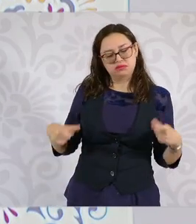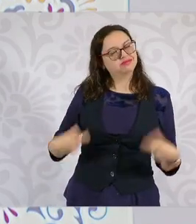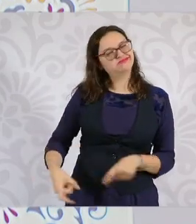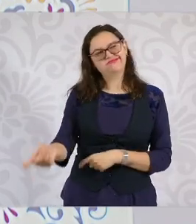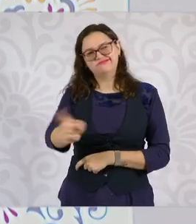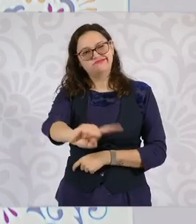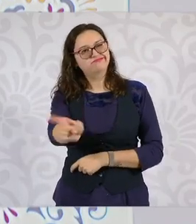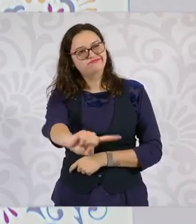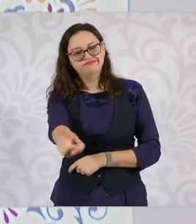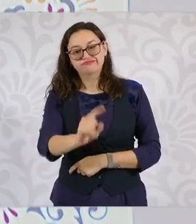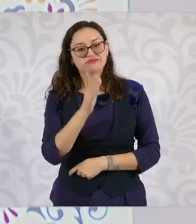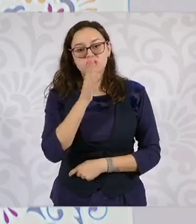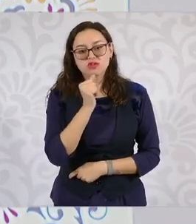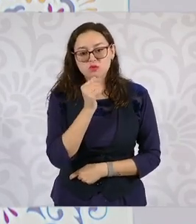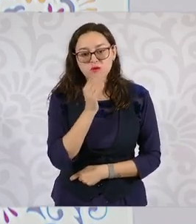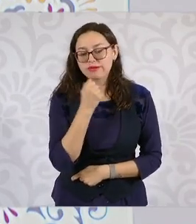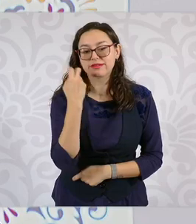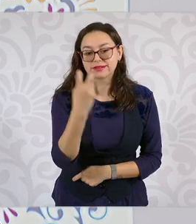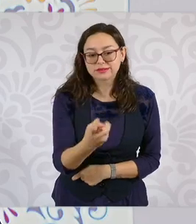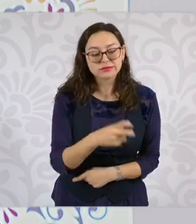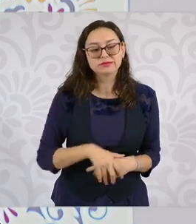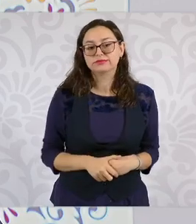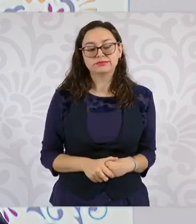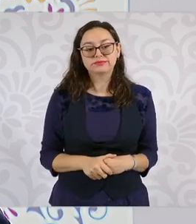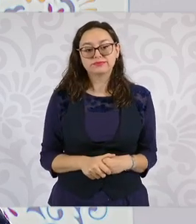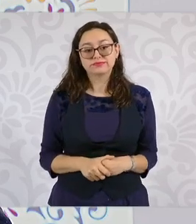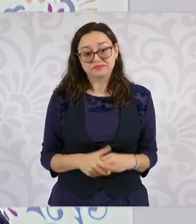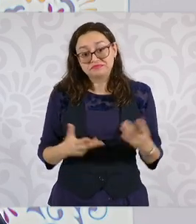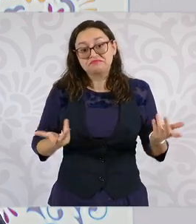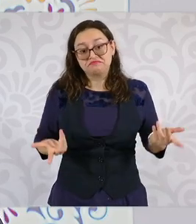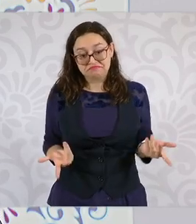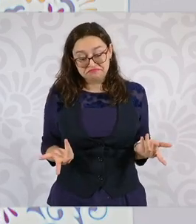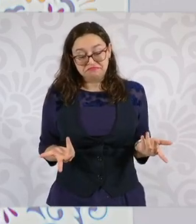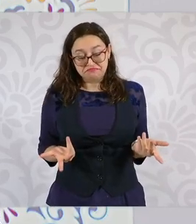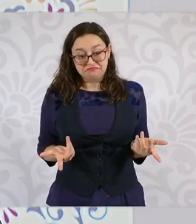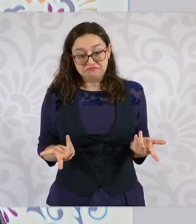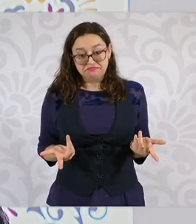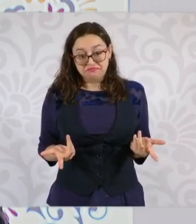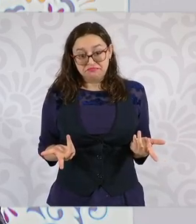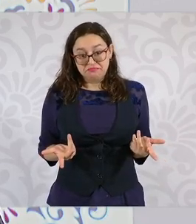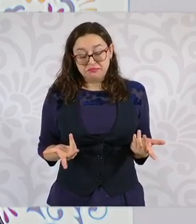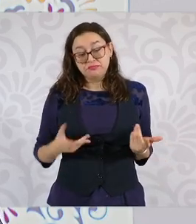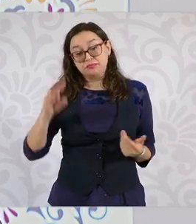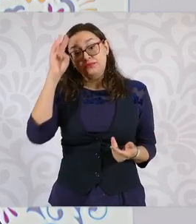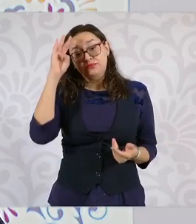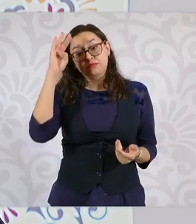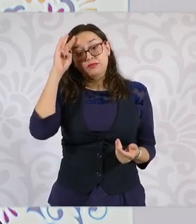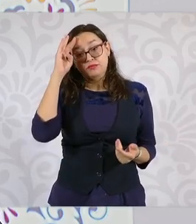revisar nuevamente para que no haya otros